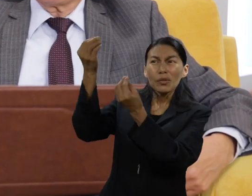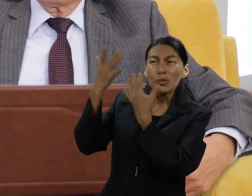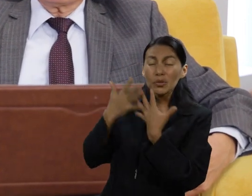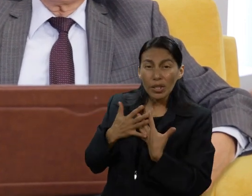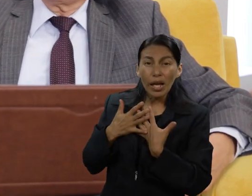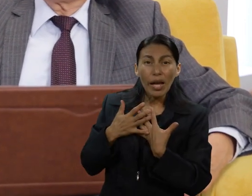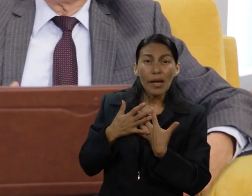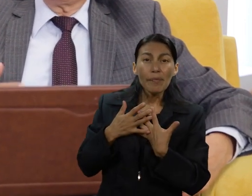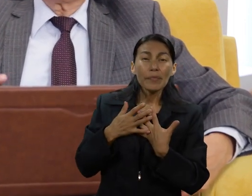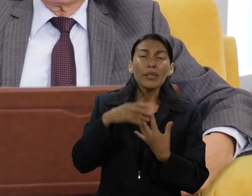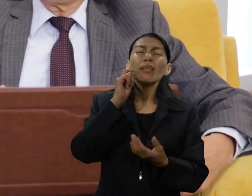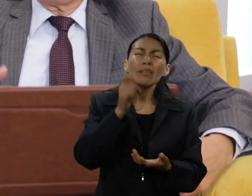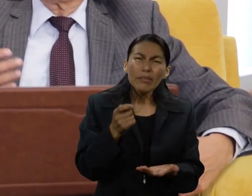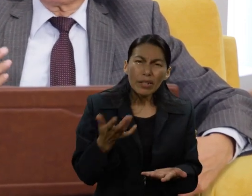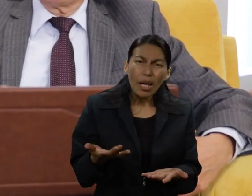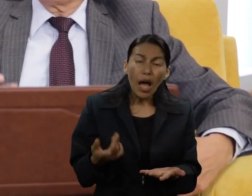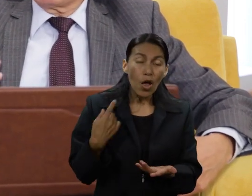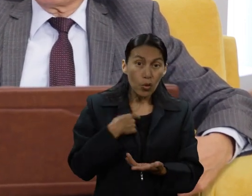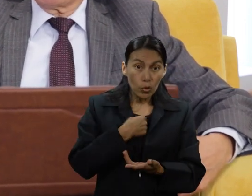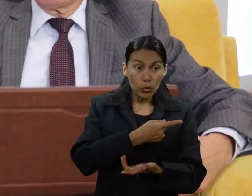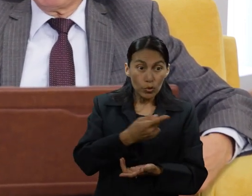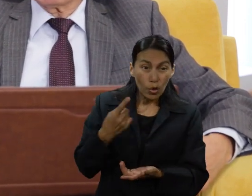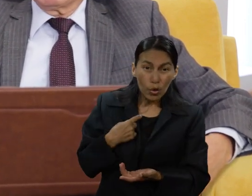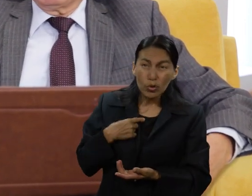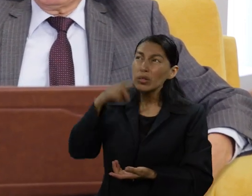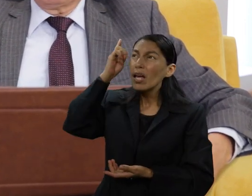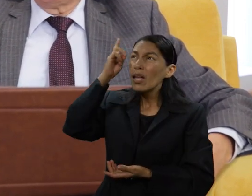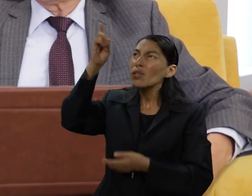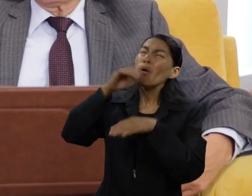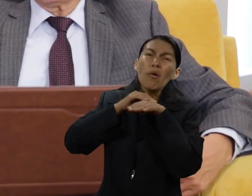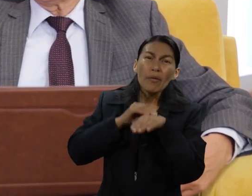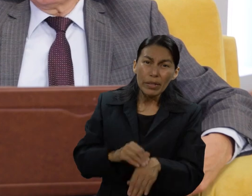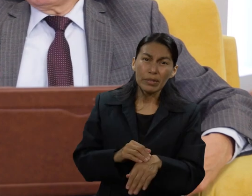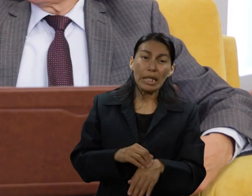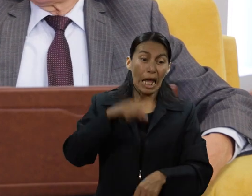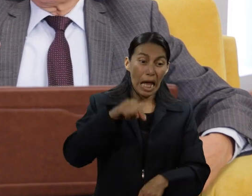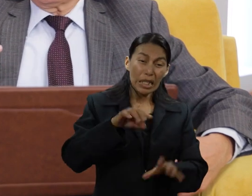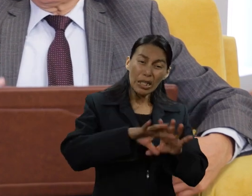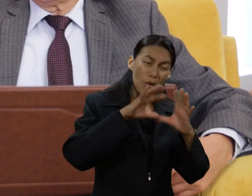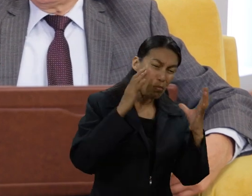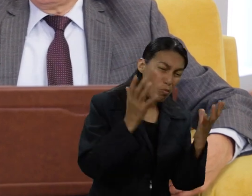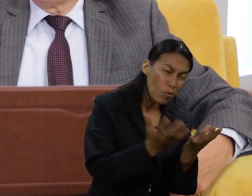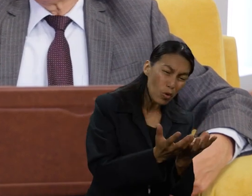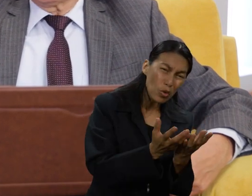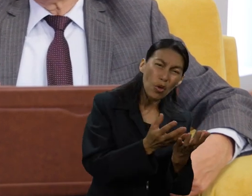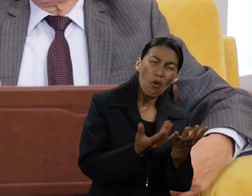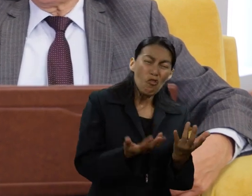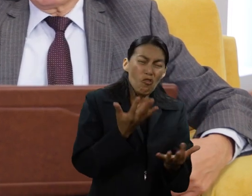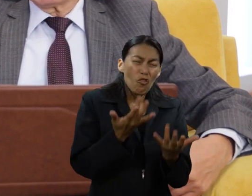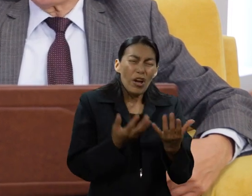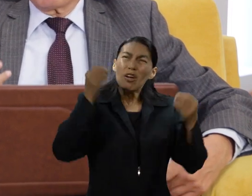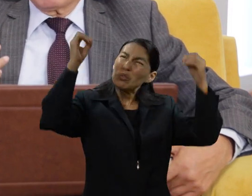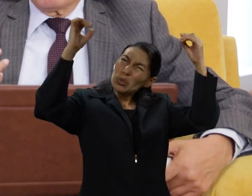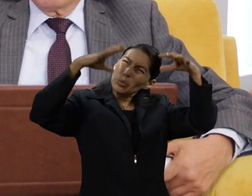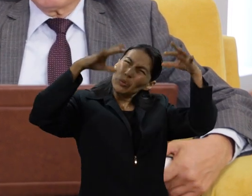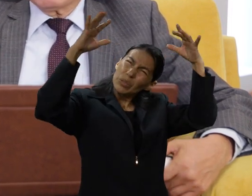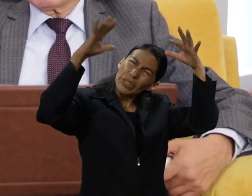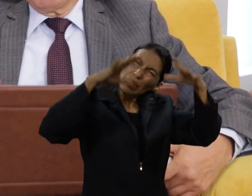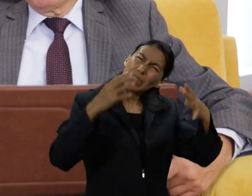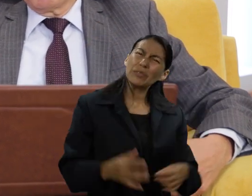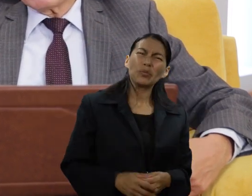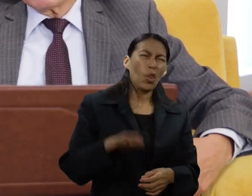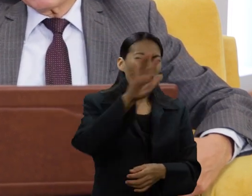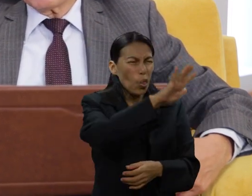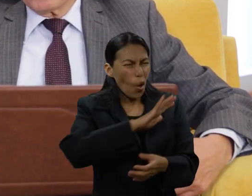través del don profético tenemos un mensaje para este mundo en el cual vivimos. Y el mensaje es, ¿saben qué? Tenemos que hacerle caso a lo que Dios